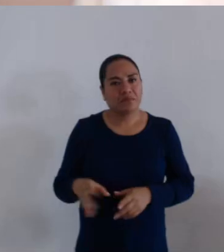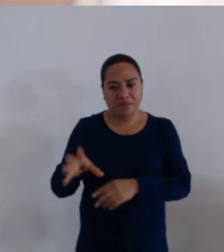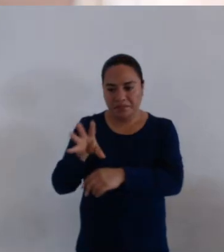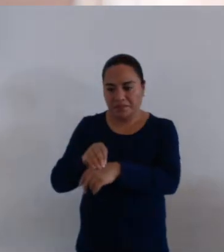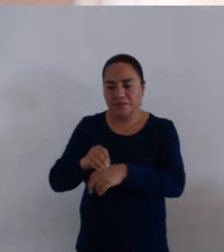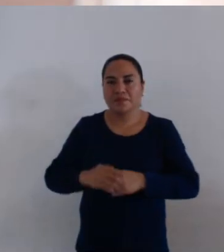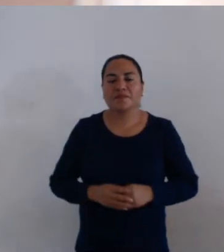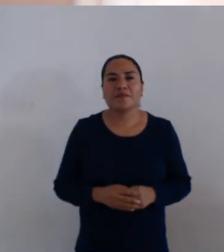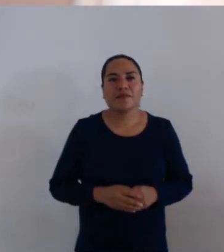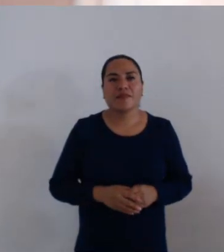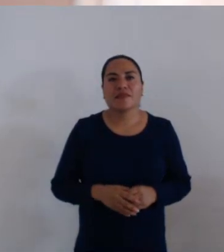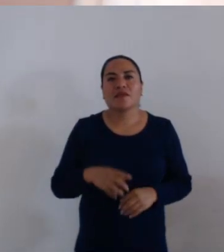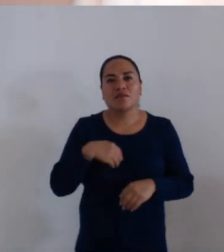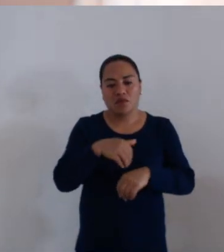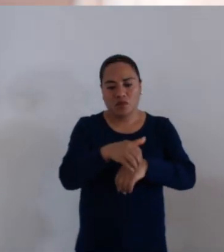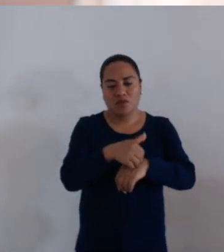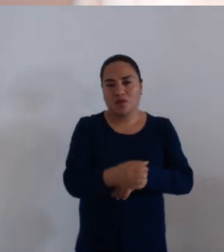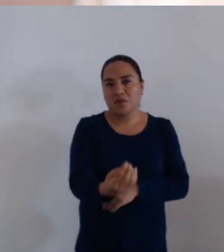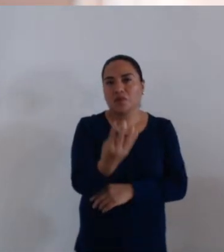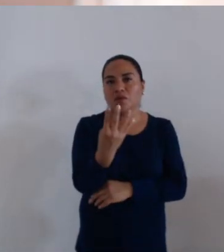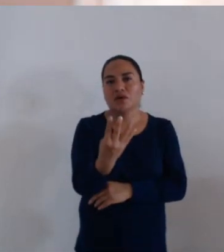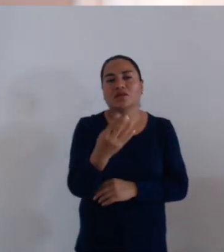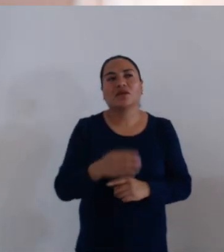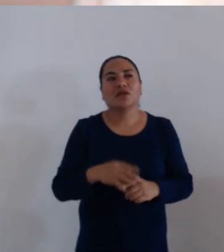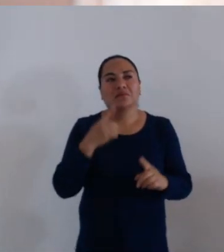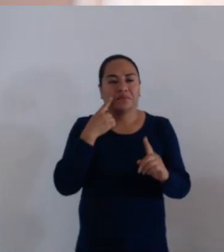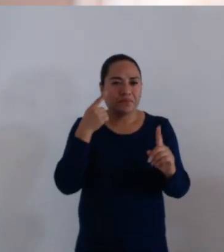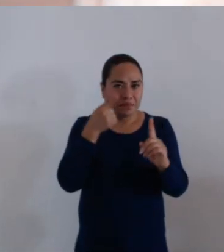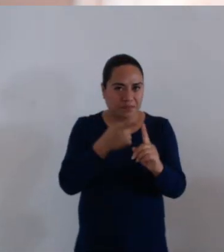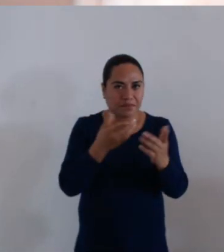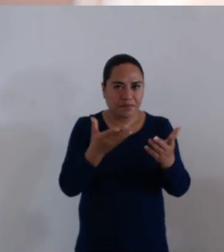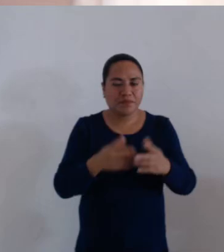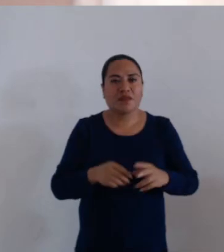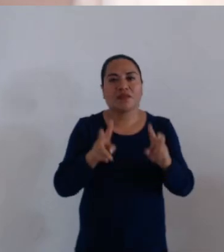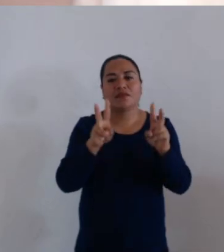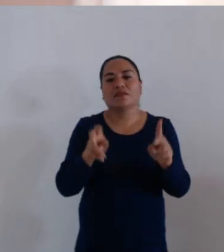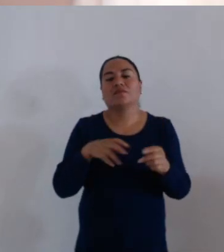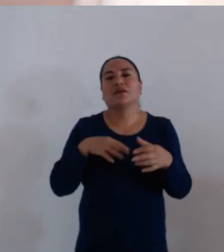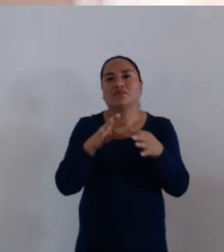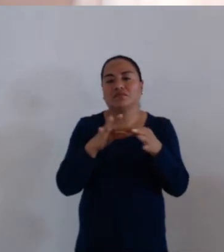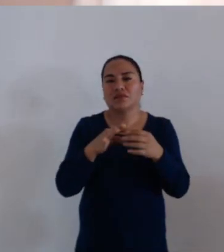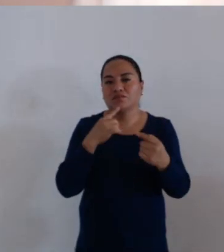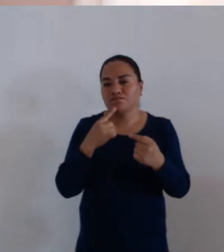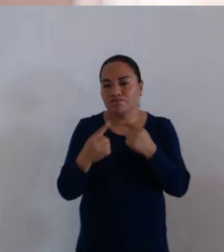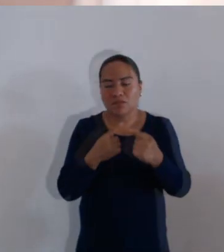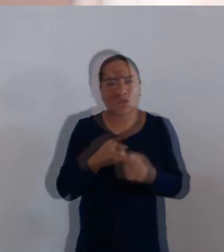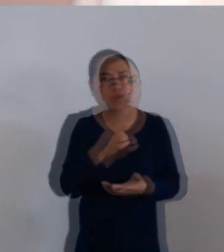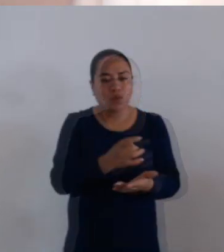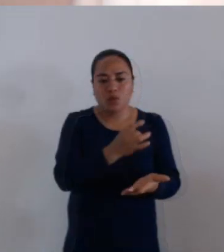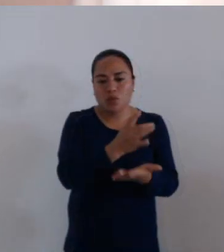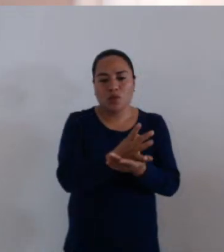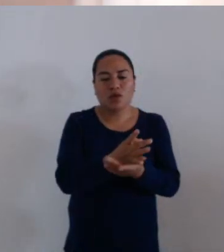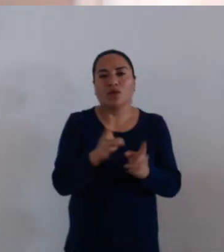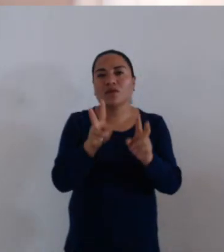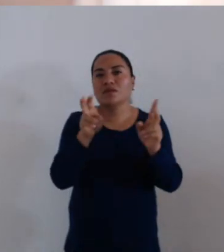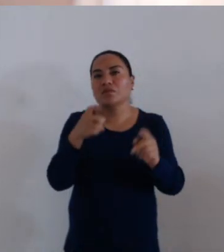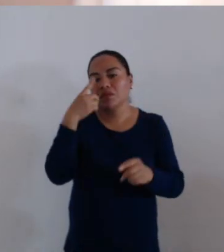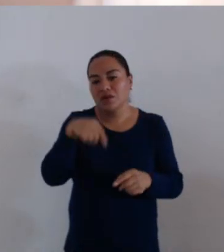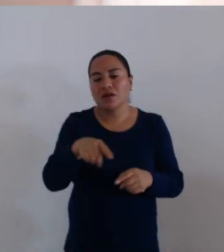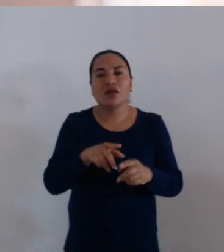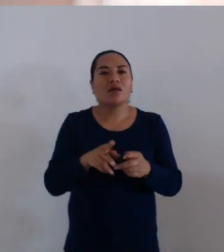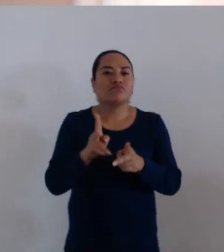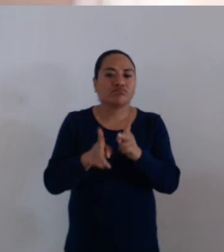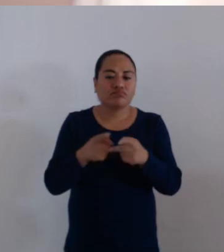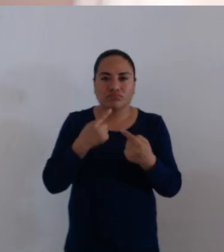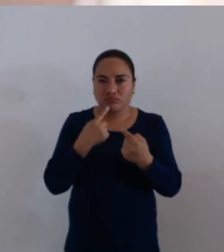su permiso, el desahogo del punto cuarto del orden del día es el relativo a los asuntos en cartera. El único asunto en cartera para dar cuenta en